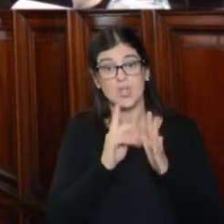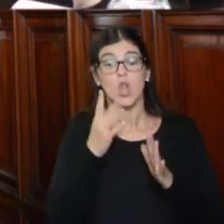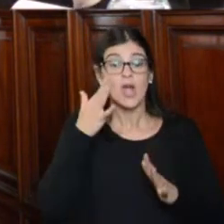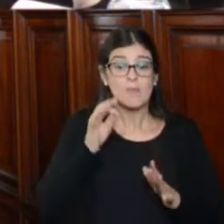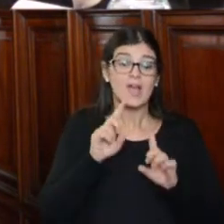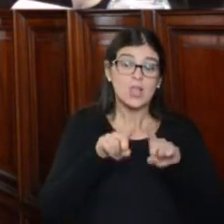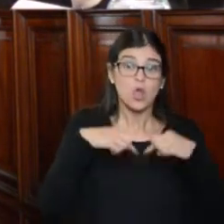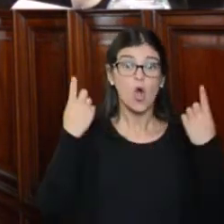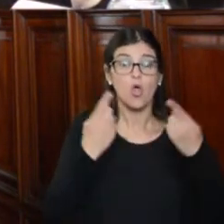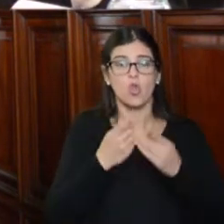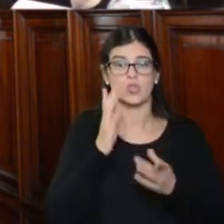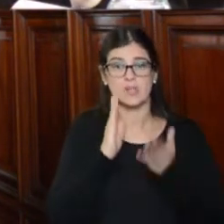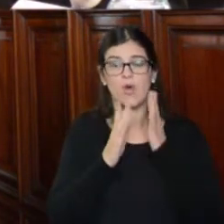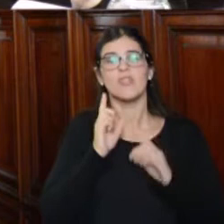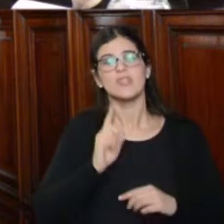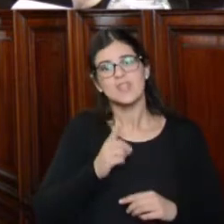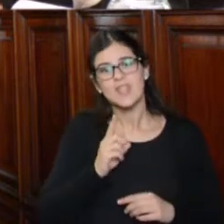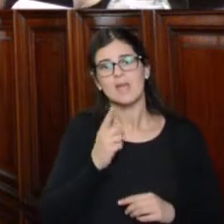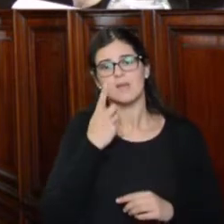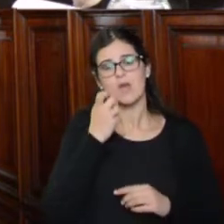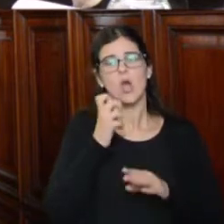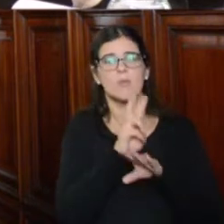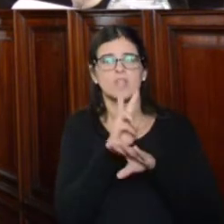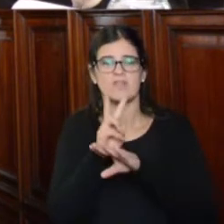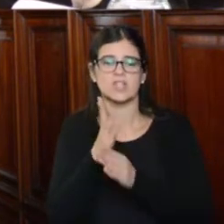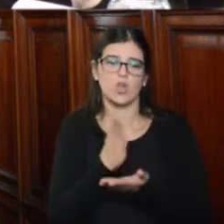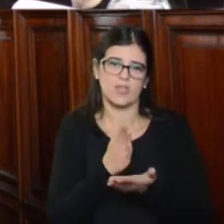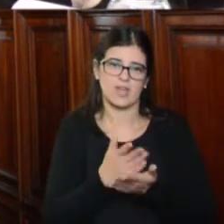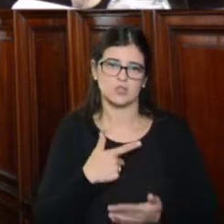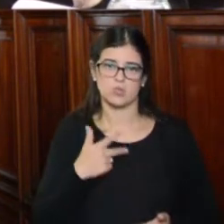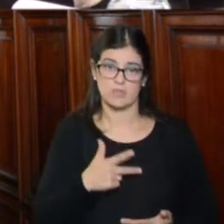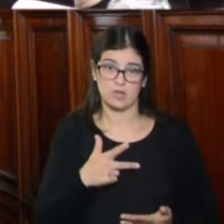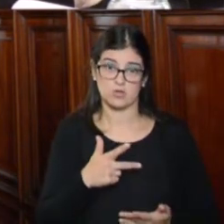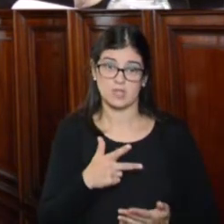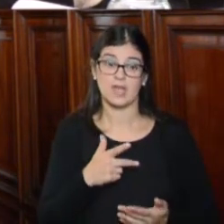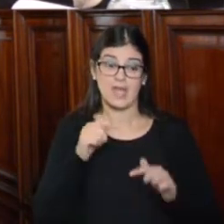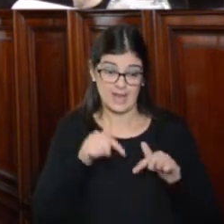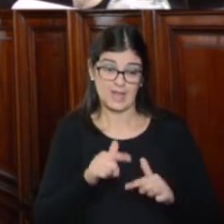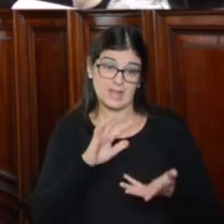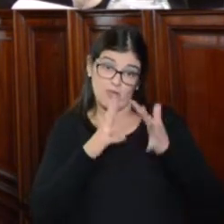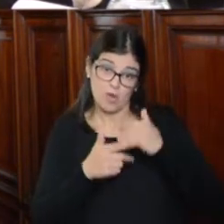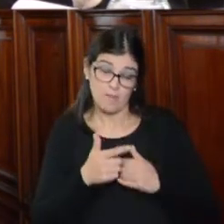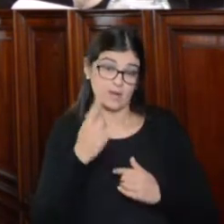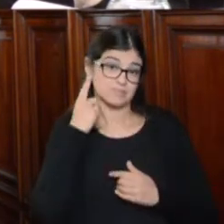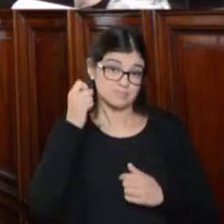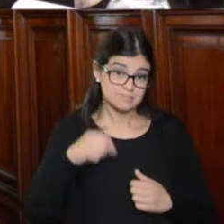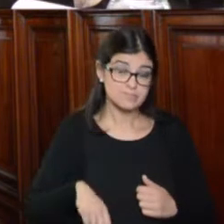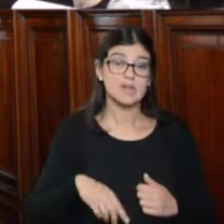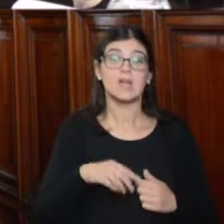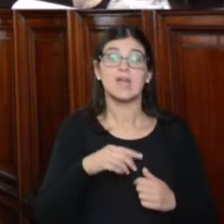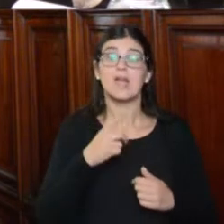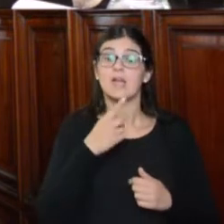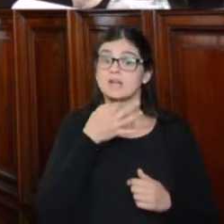que todos los abogados deben ser considerados defensores de los derechos humanos. En este sentido, afirmamos